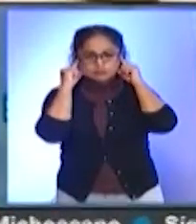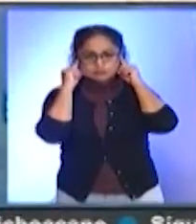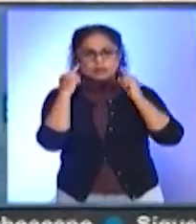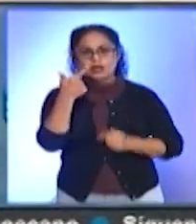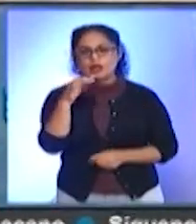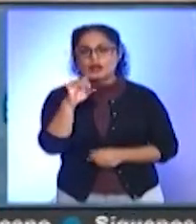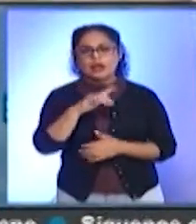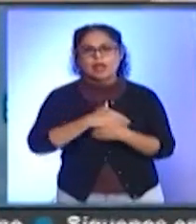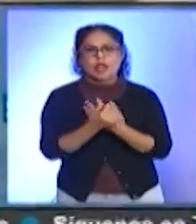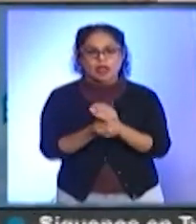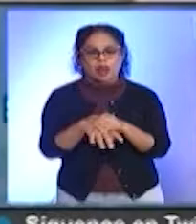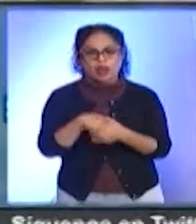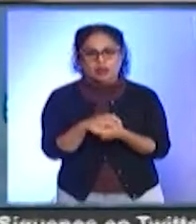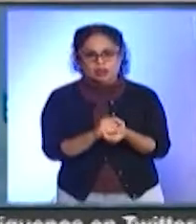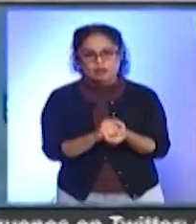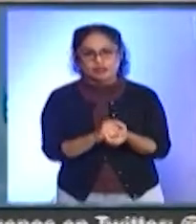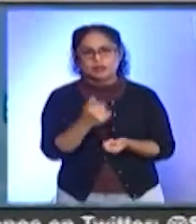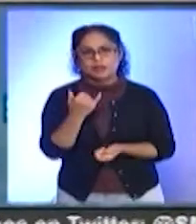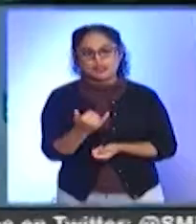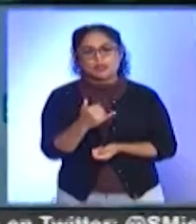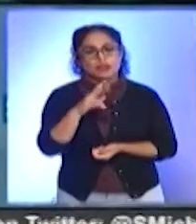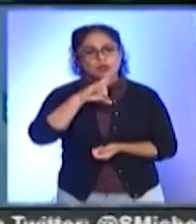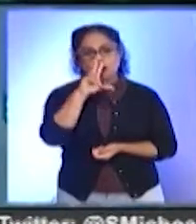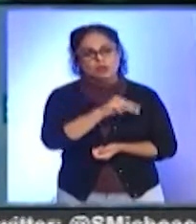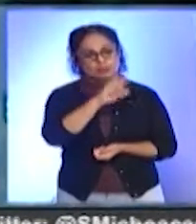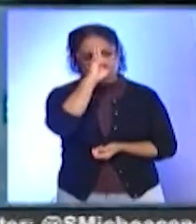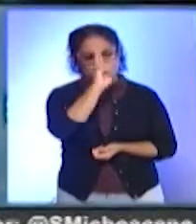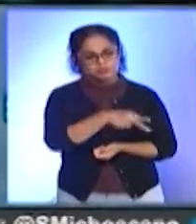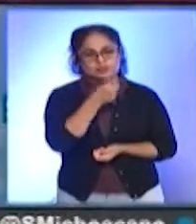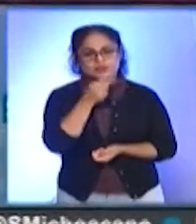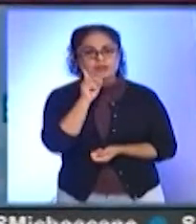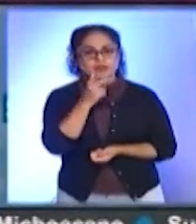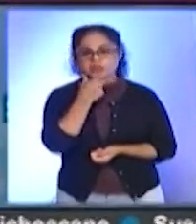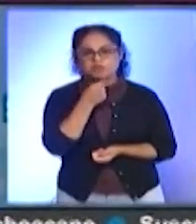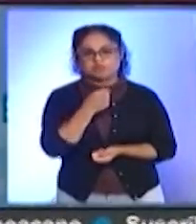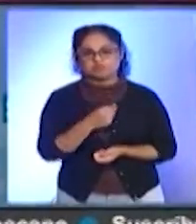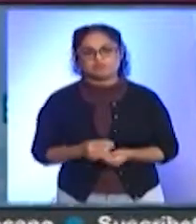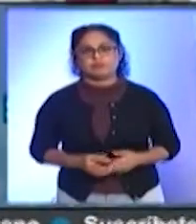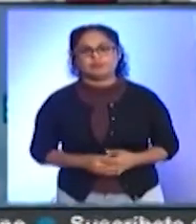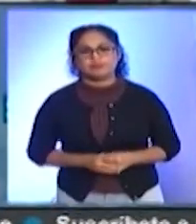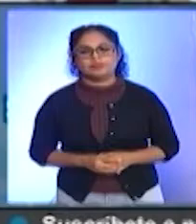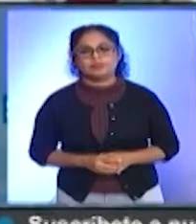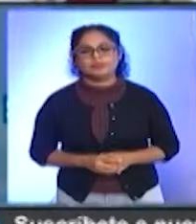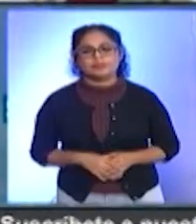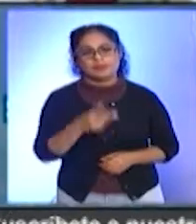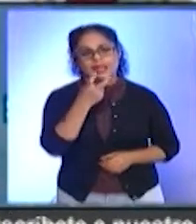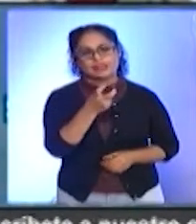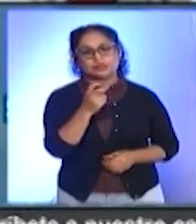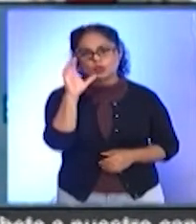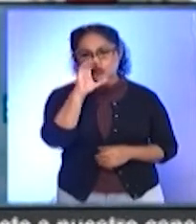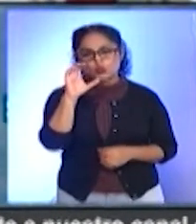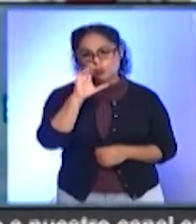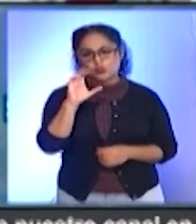antibacterial antes de ingresar a la tienda y no se permite el ingreso de niñas y niños. Bien, es todo en la cultura,